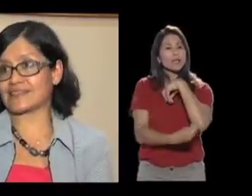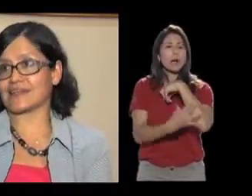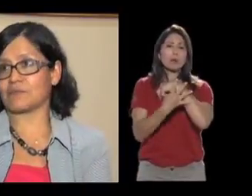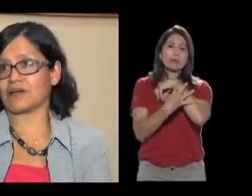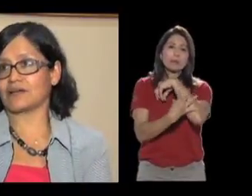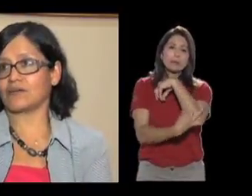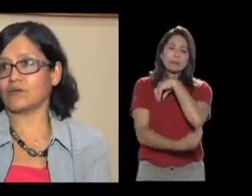de pobreza extrema.